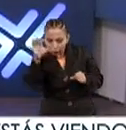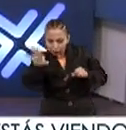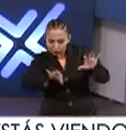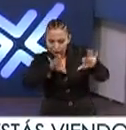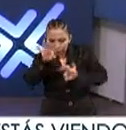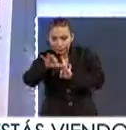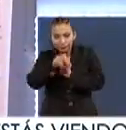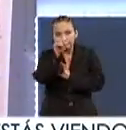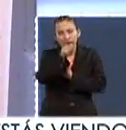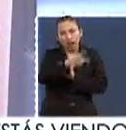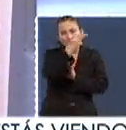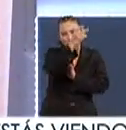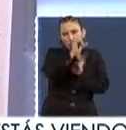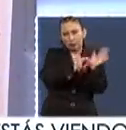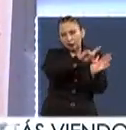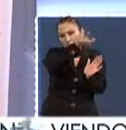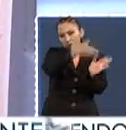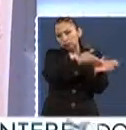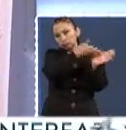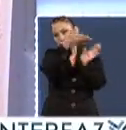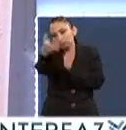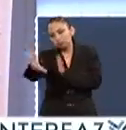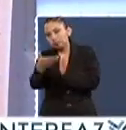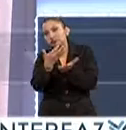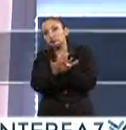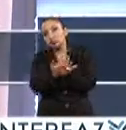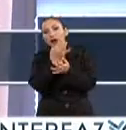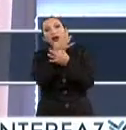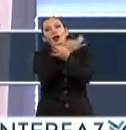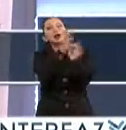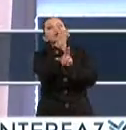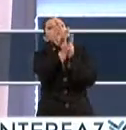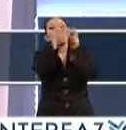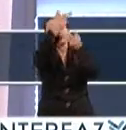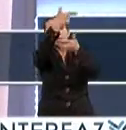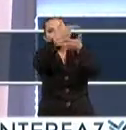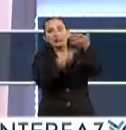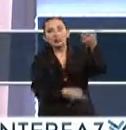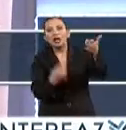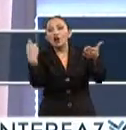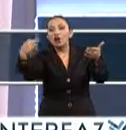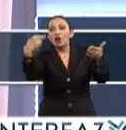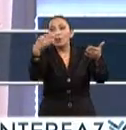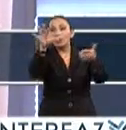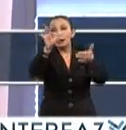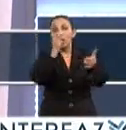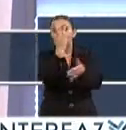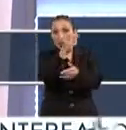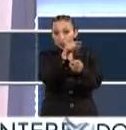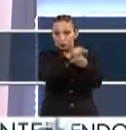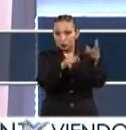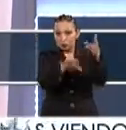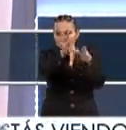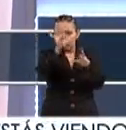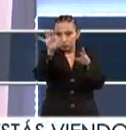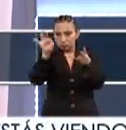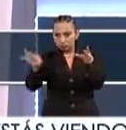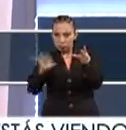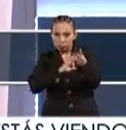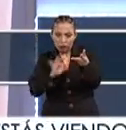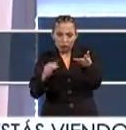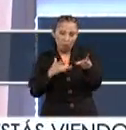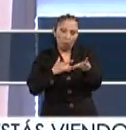creo que a partir de dos meses después, ellos publican los resultados en una lista. Tú tienes tres opciones en las que